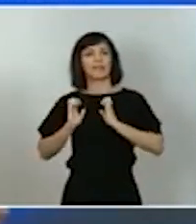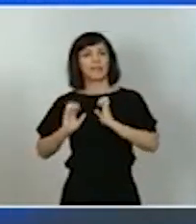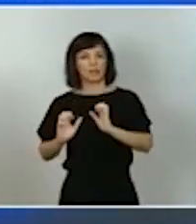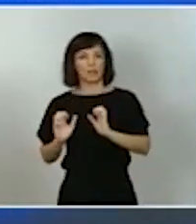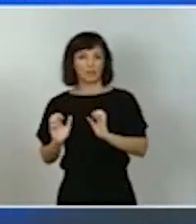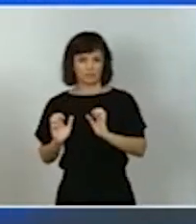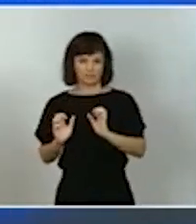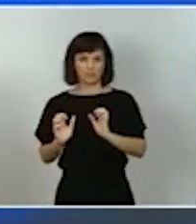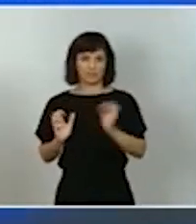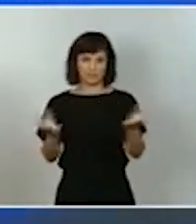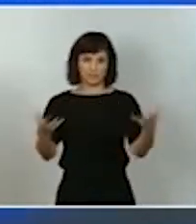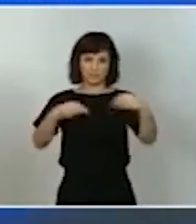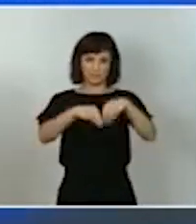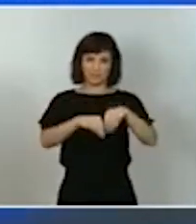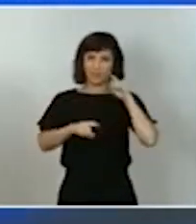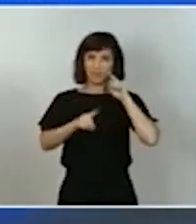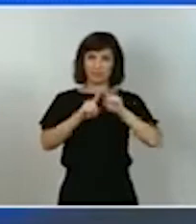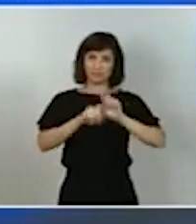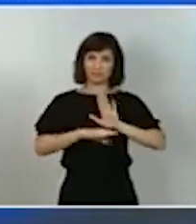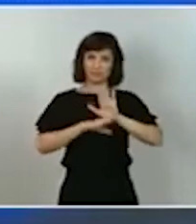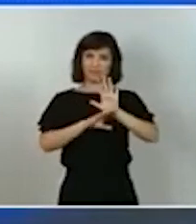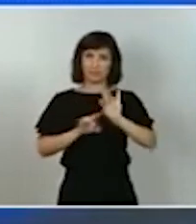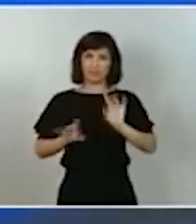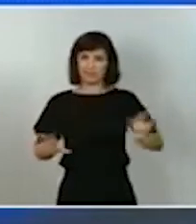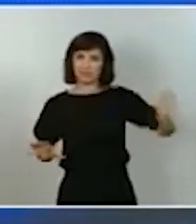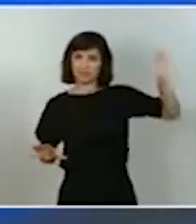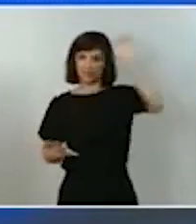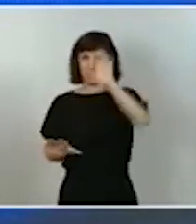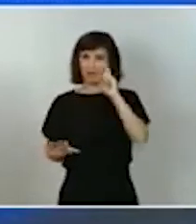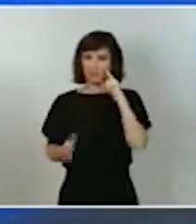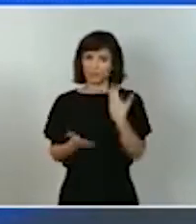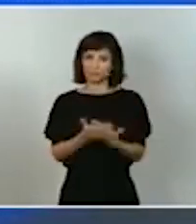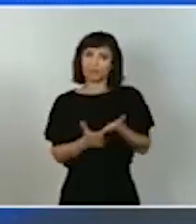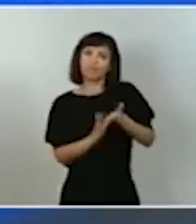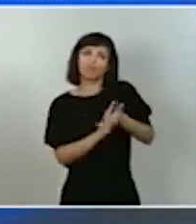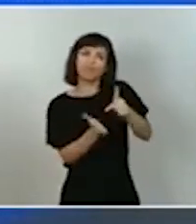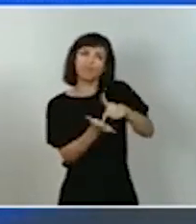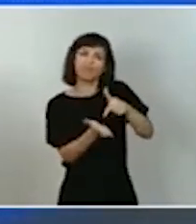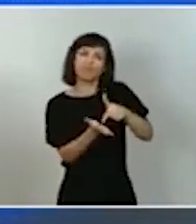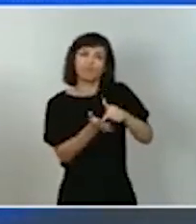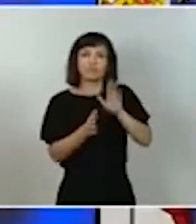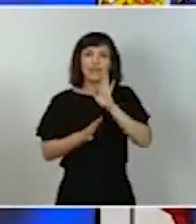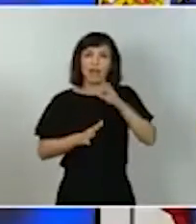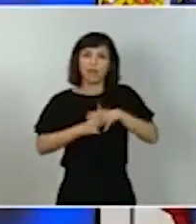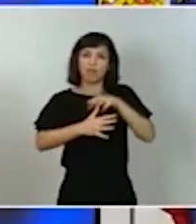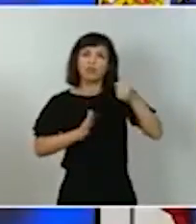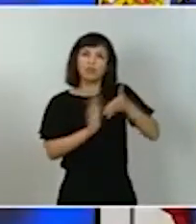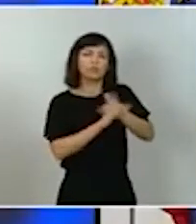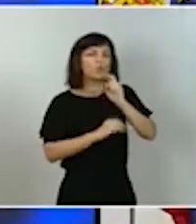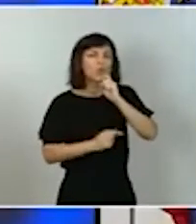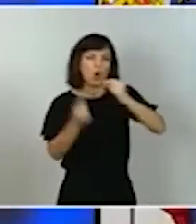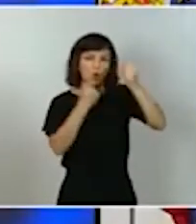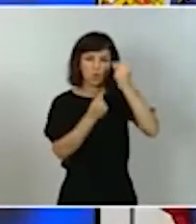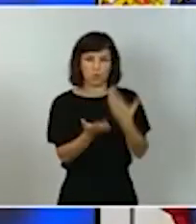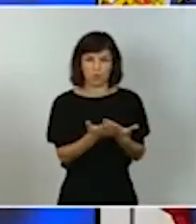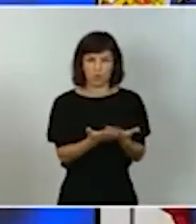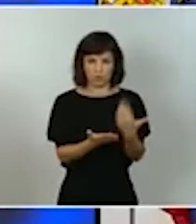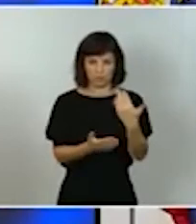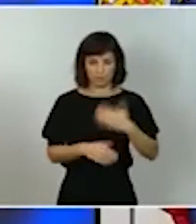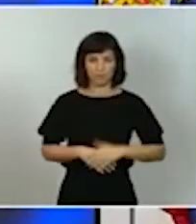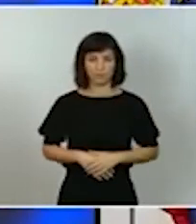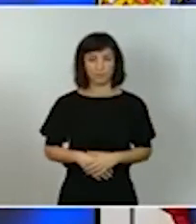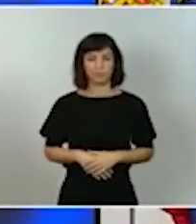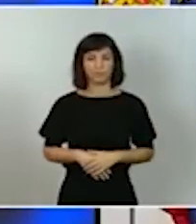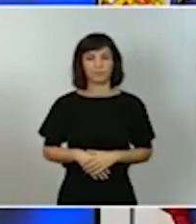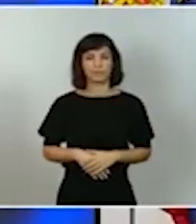dar una representación territorial también a la rendición de cuentas de estos importantes fondos para garantizarnos la eficacia y la agilidad